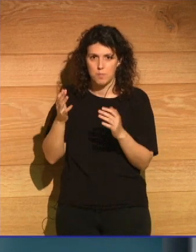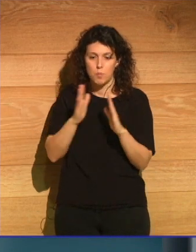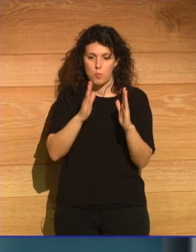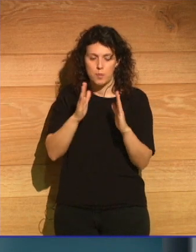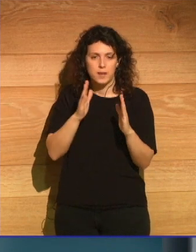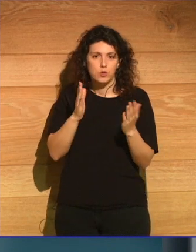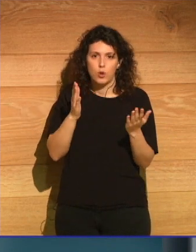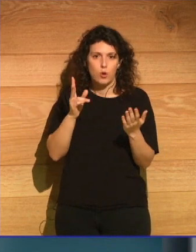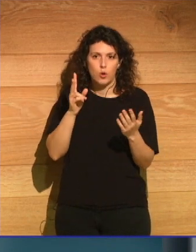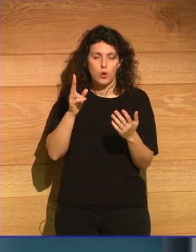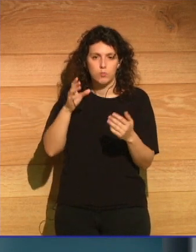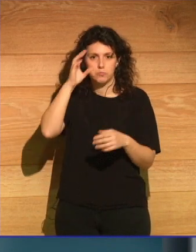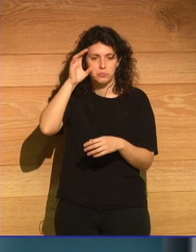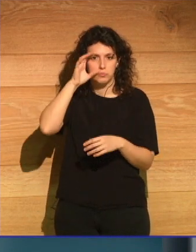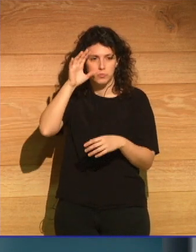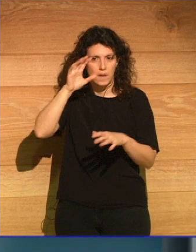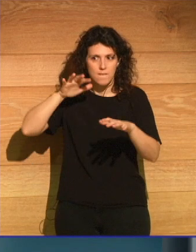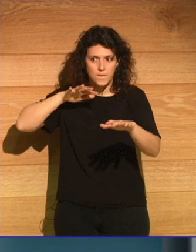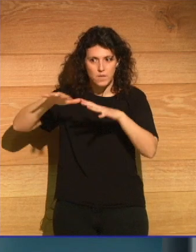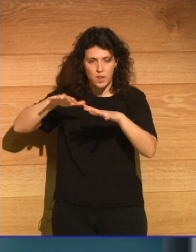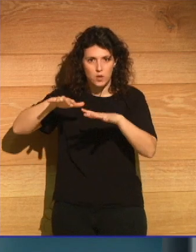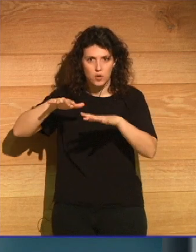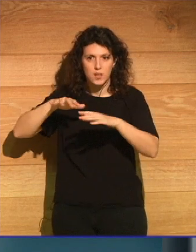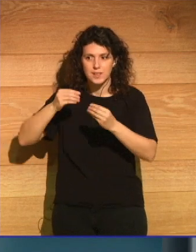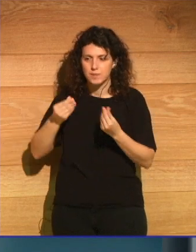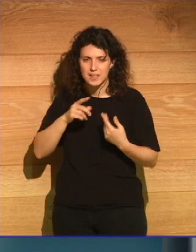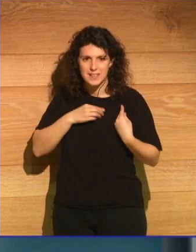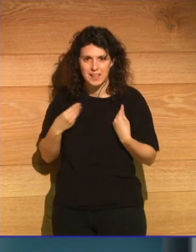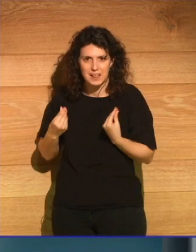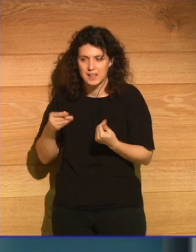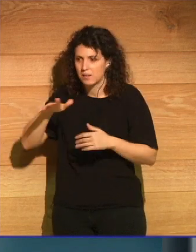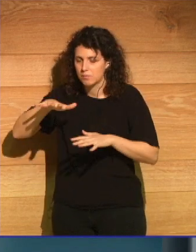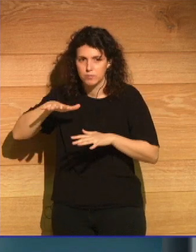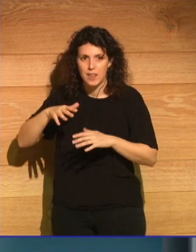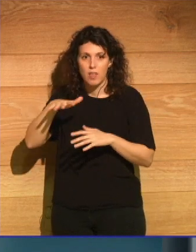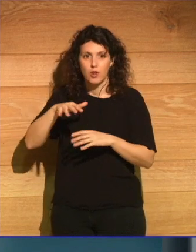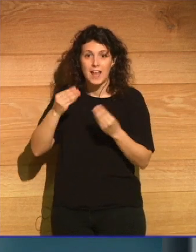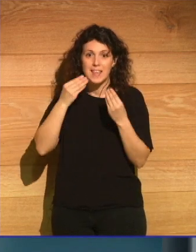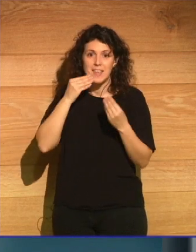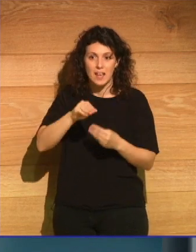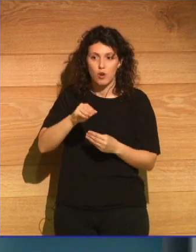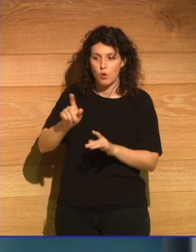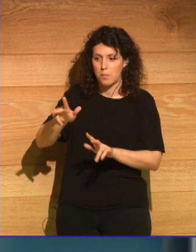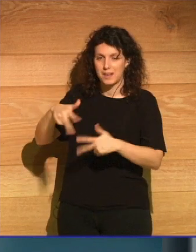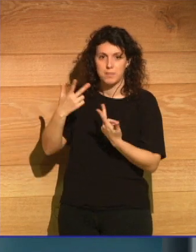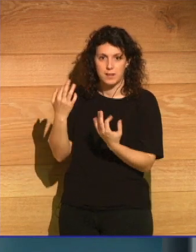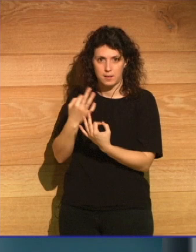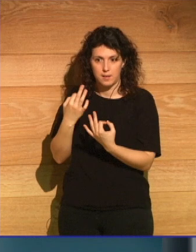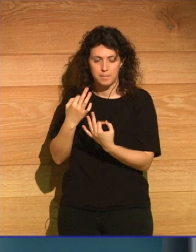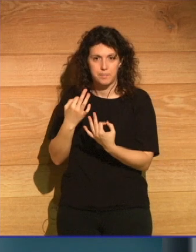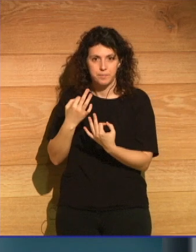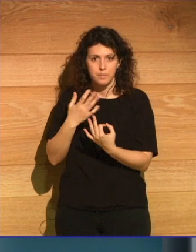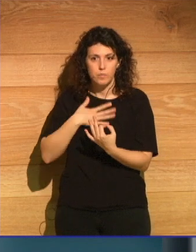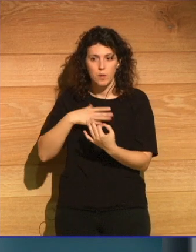escuchar estas pequeñas vibraciones en el hielo van a poder medir